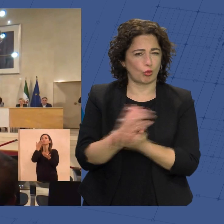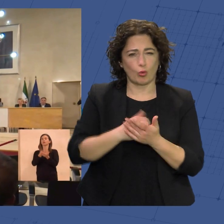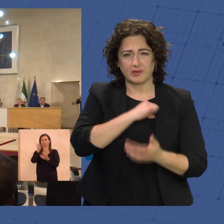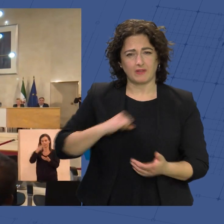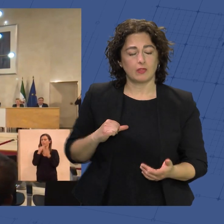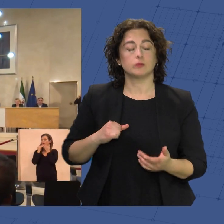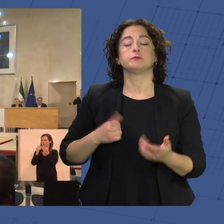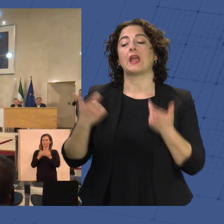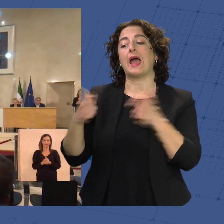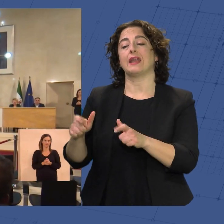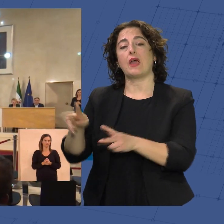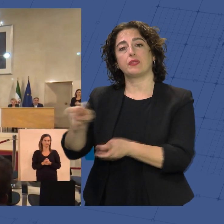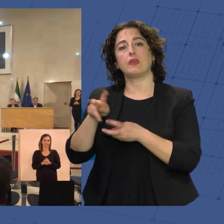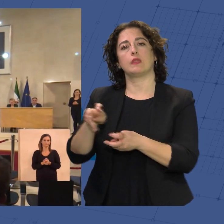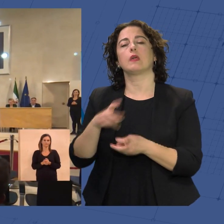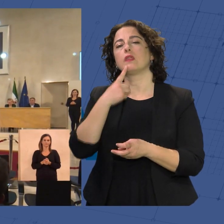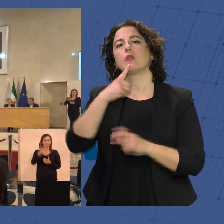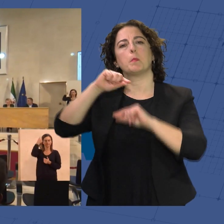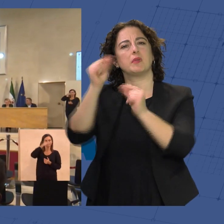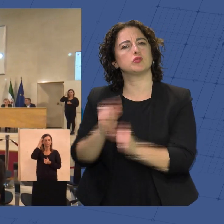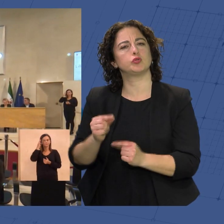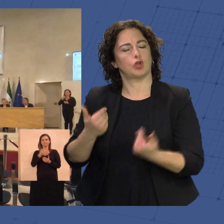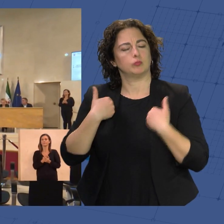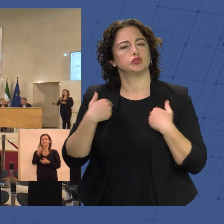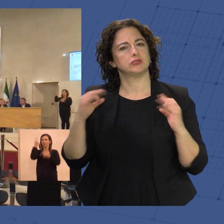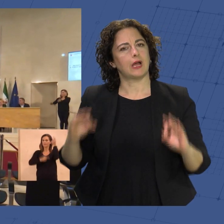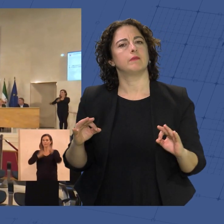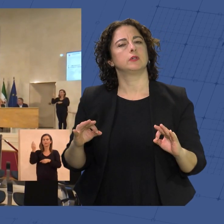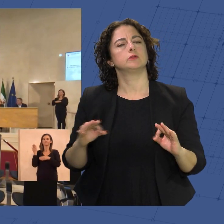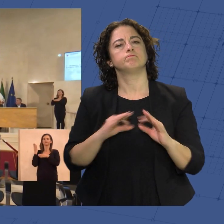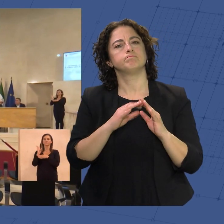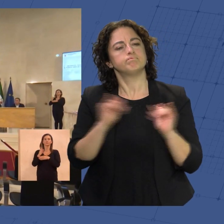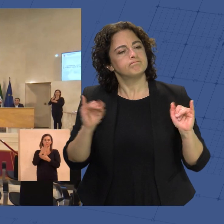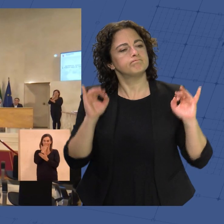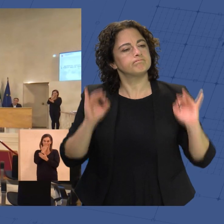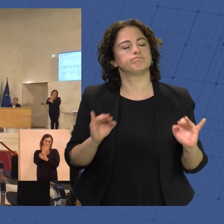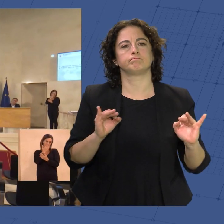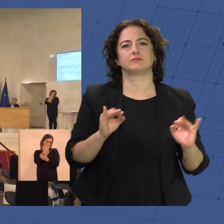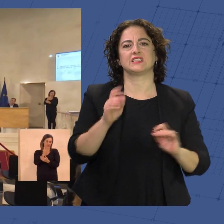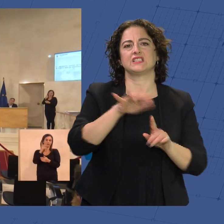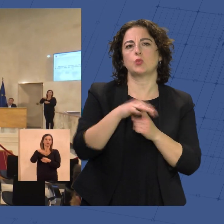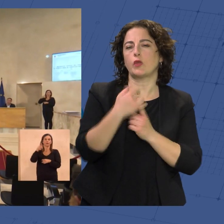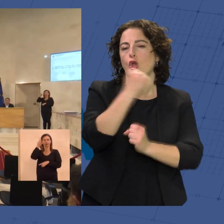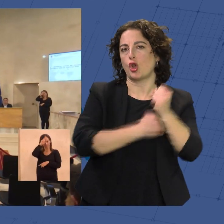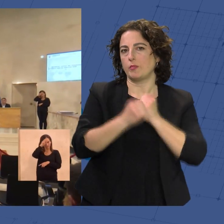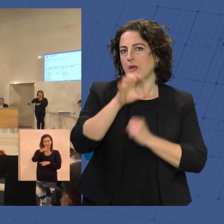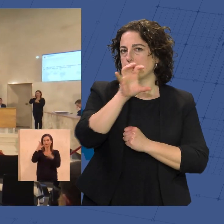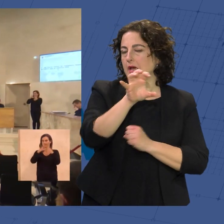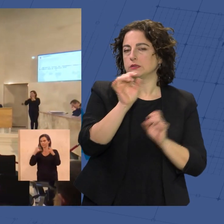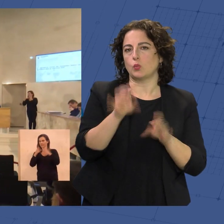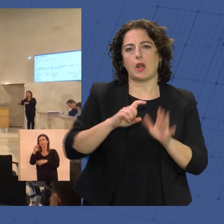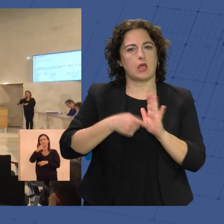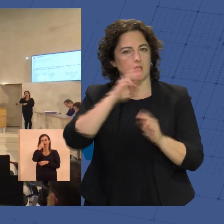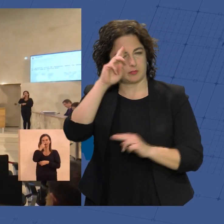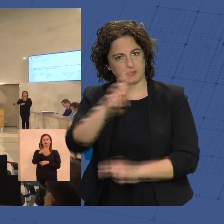área de Haciendas asegura que se trata de un presupuesto responsable, acorde a la situación económica del país y a la ley, y aseguran tener el